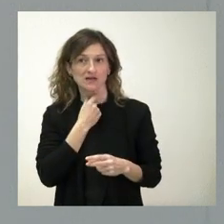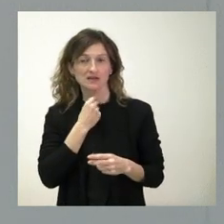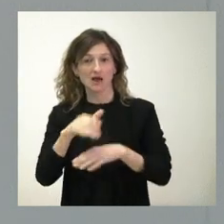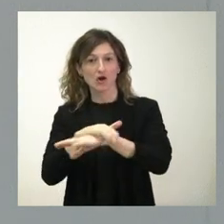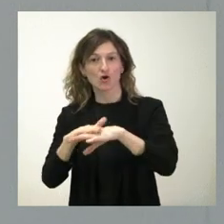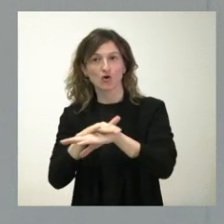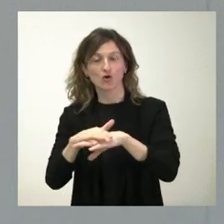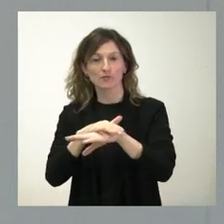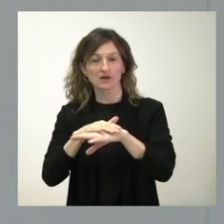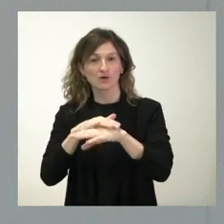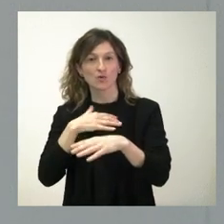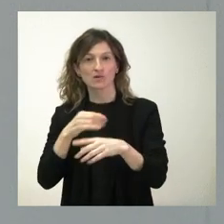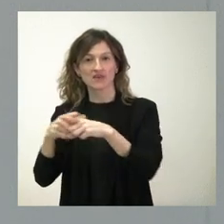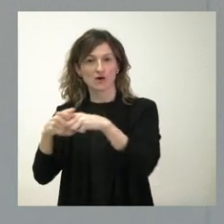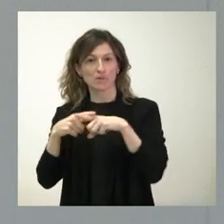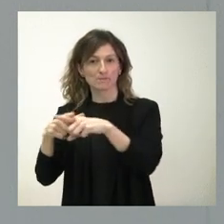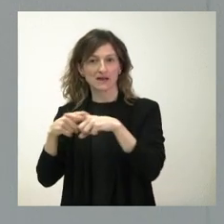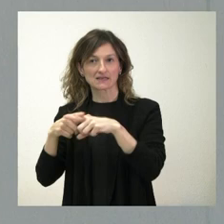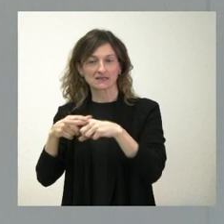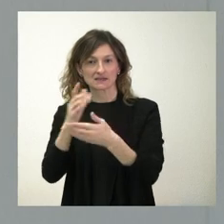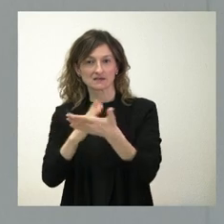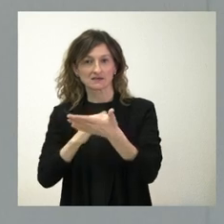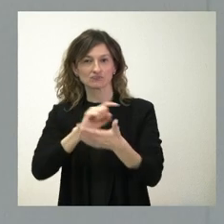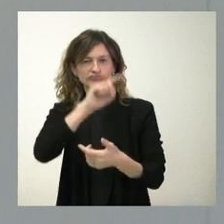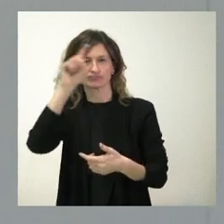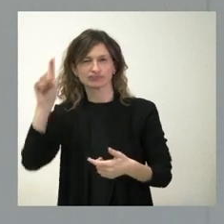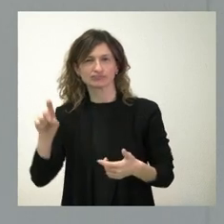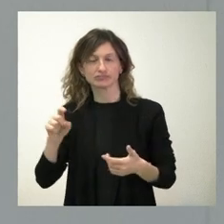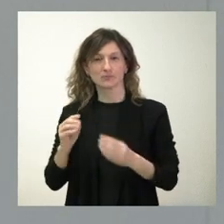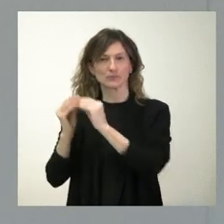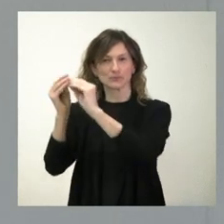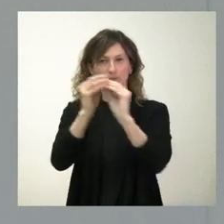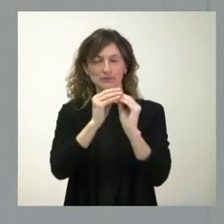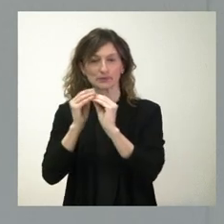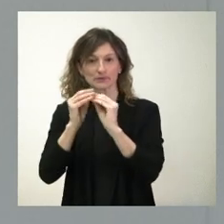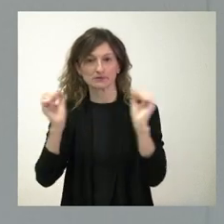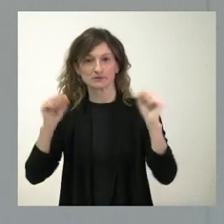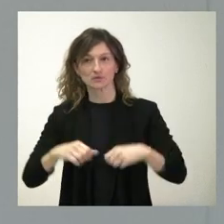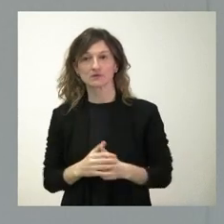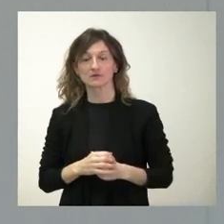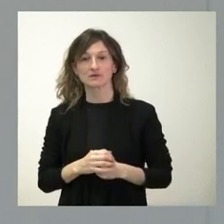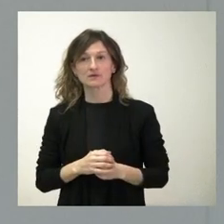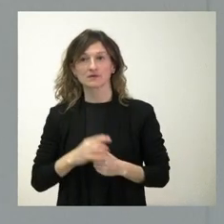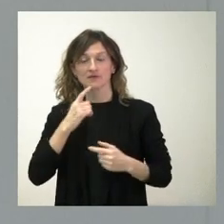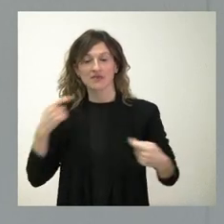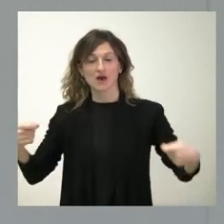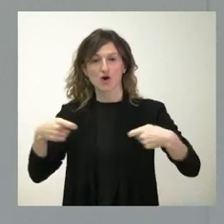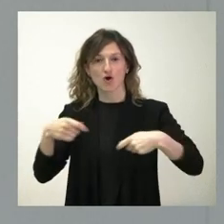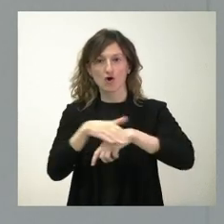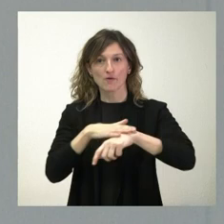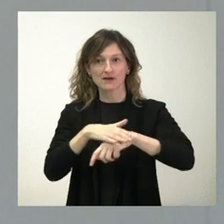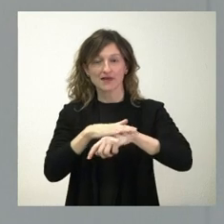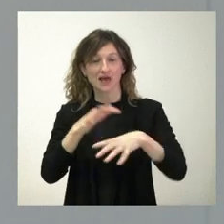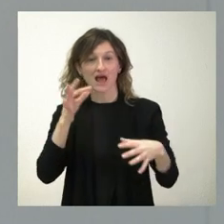Gobierno pudiera compartir con las comunidades autónomas. Que se habla mucho de cogobernanza y la hora